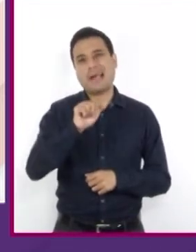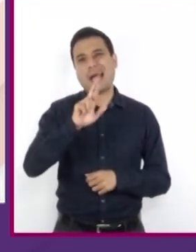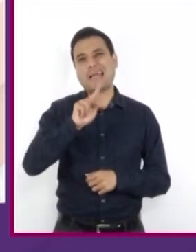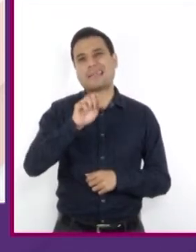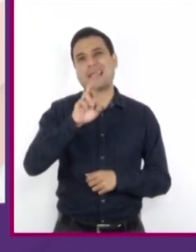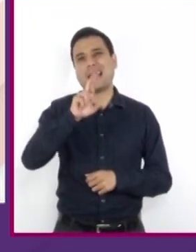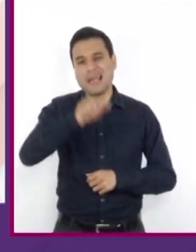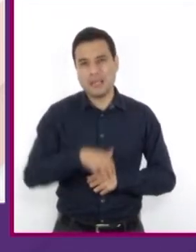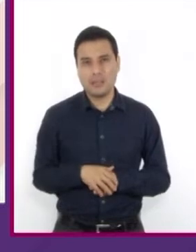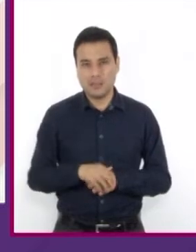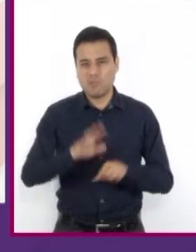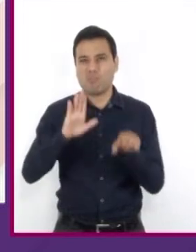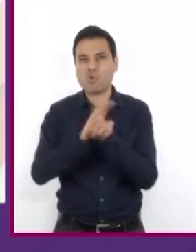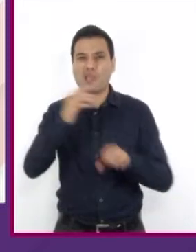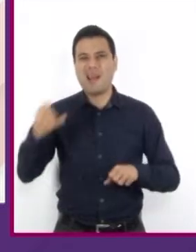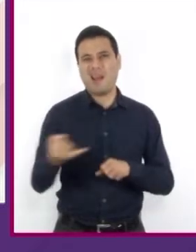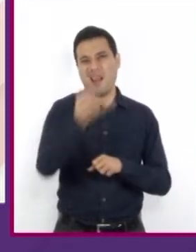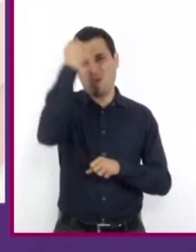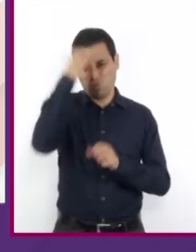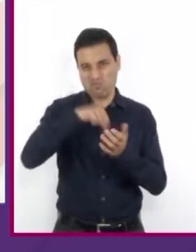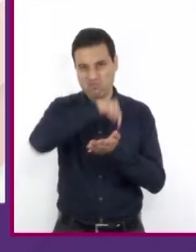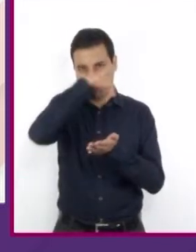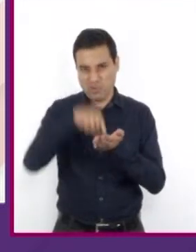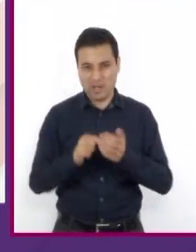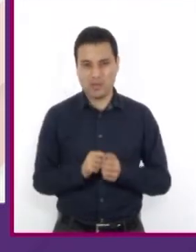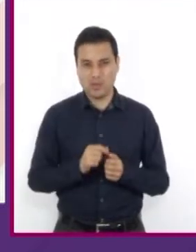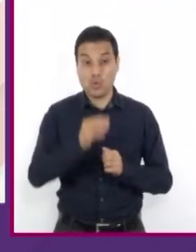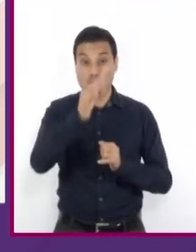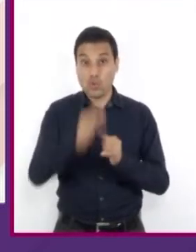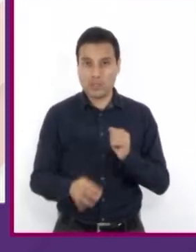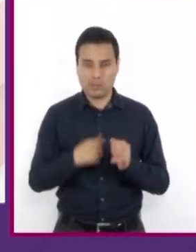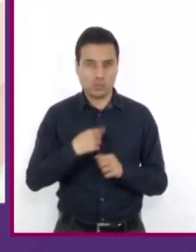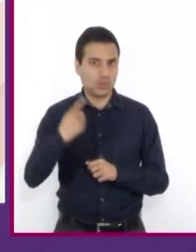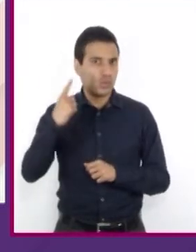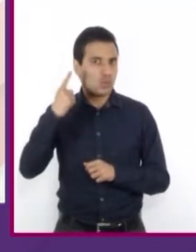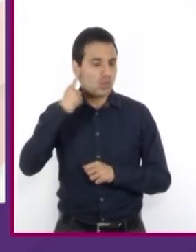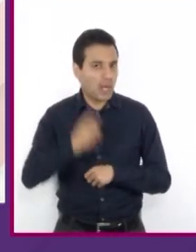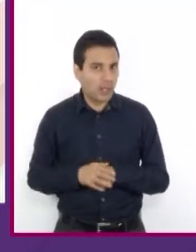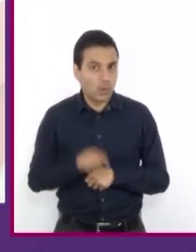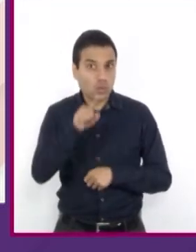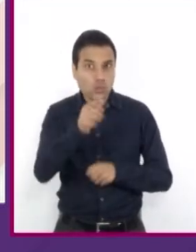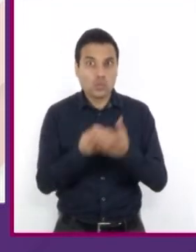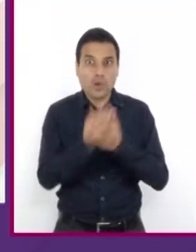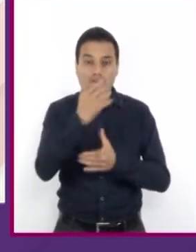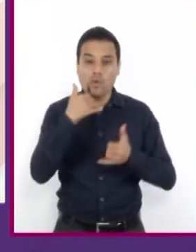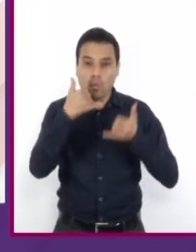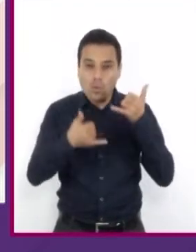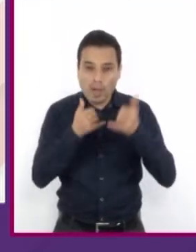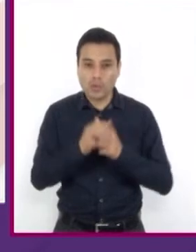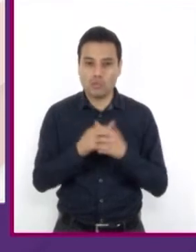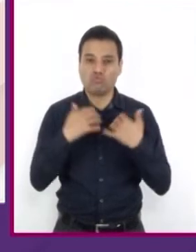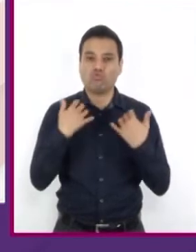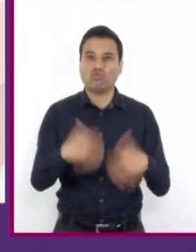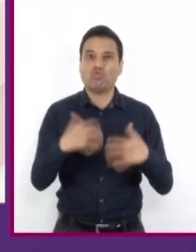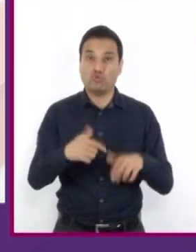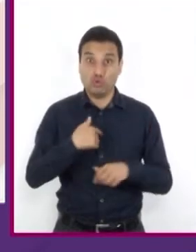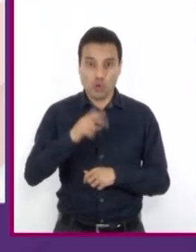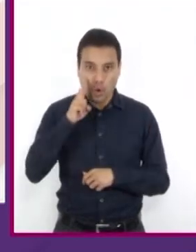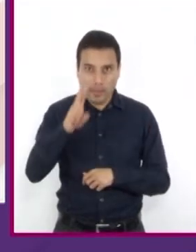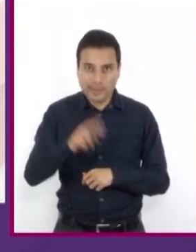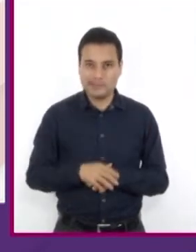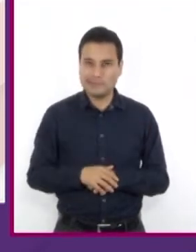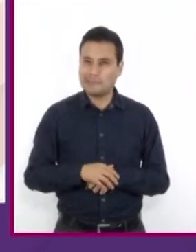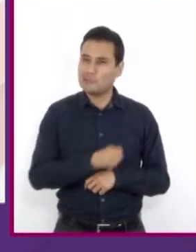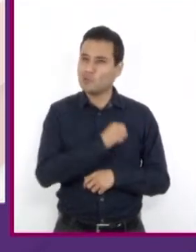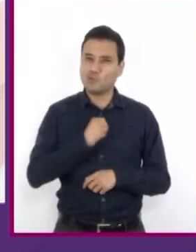que me quedaba muy lejos de ese lugar. Por último, me enteré que te compraste un juego nuevo, que por cierto, ya lo vi y está súper